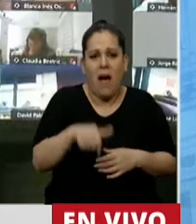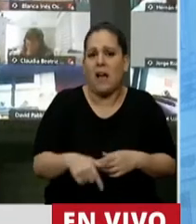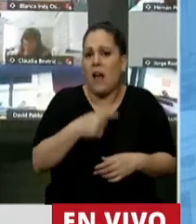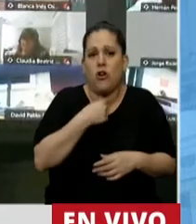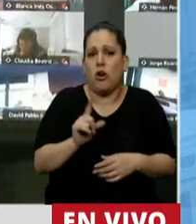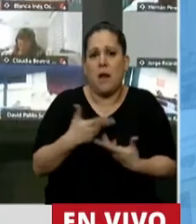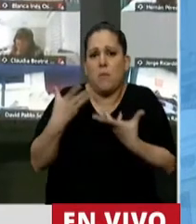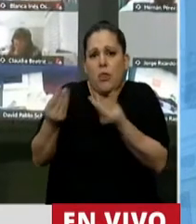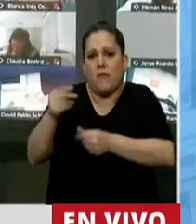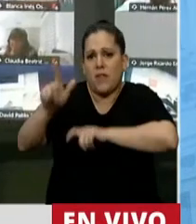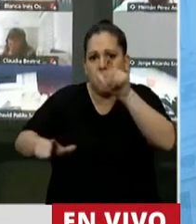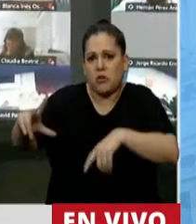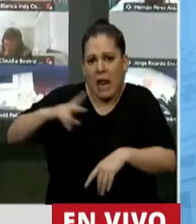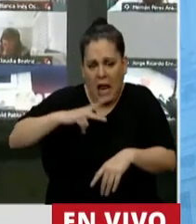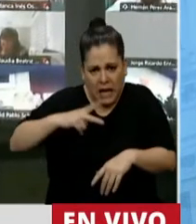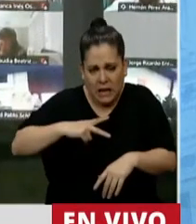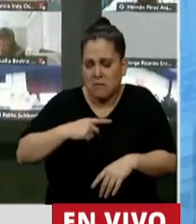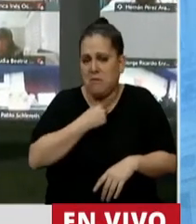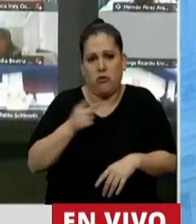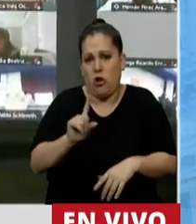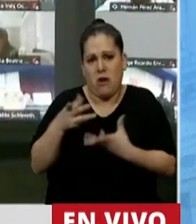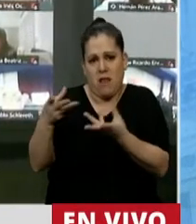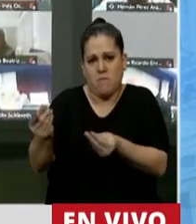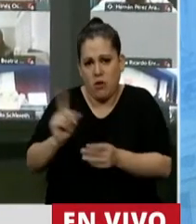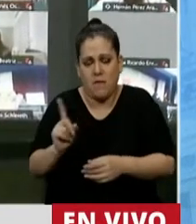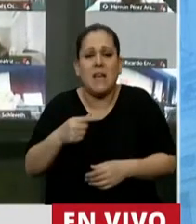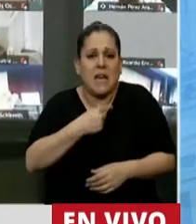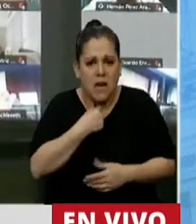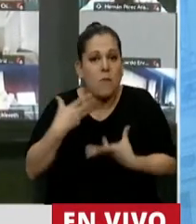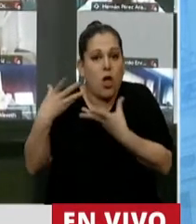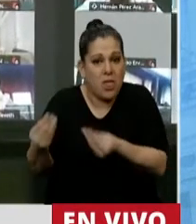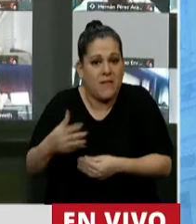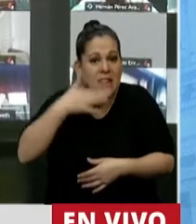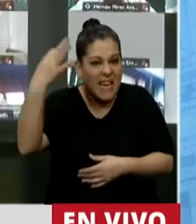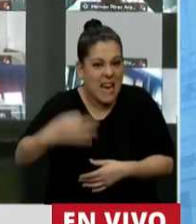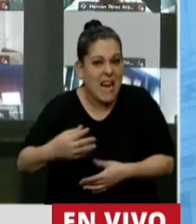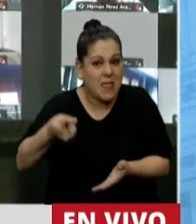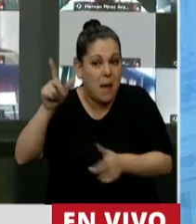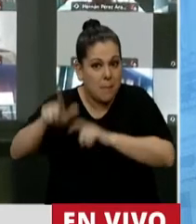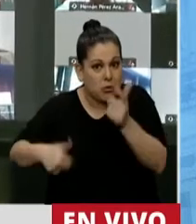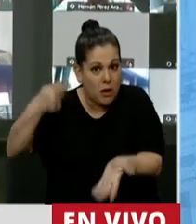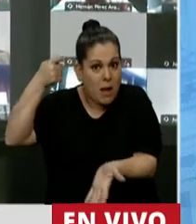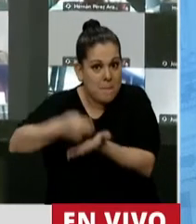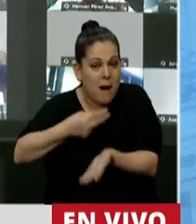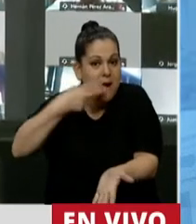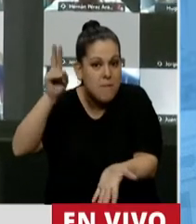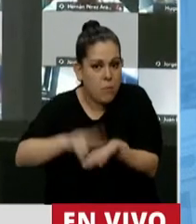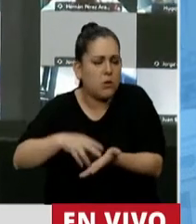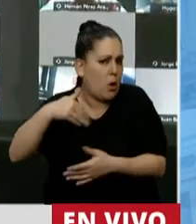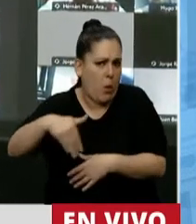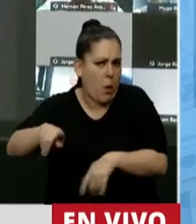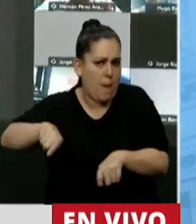fortunas, acá se trata de defender a quienes con este impuesto se van a ver